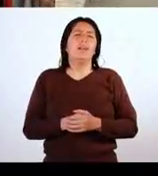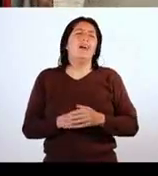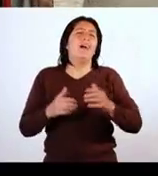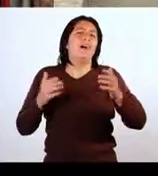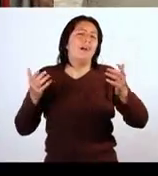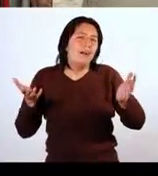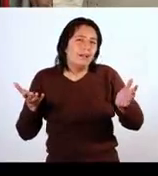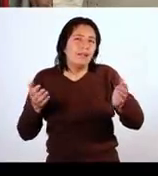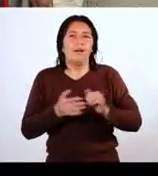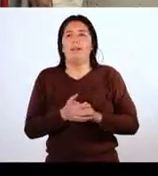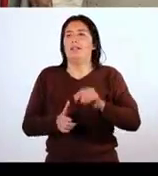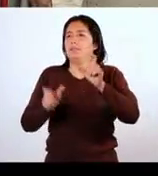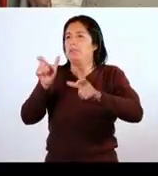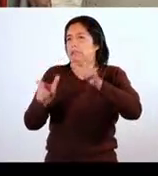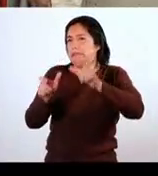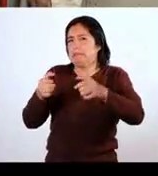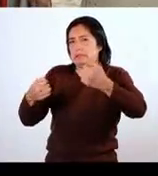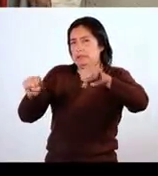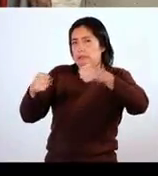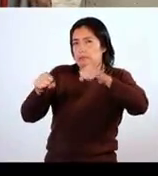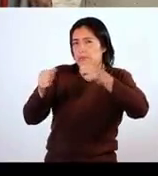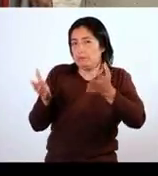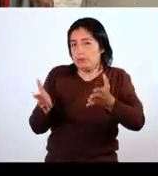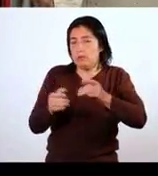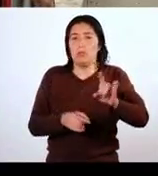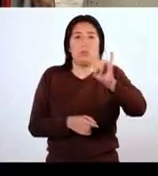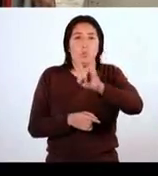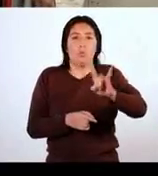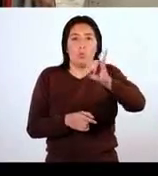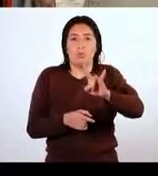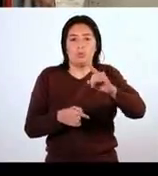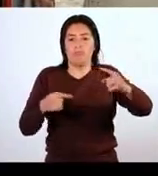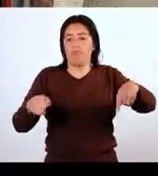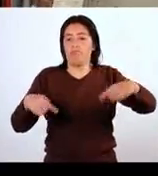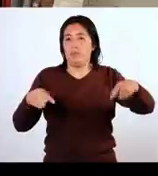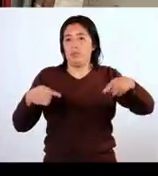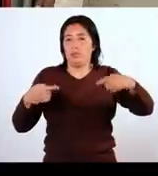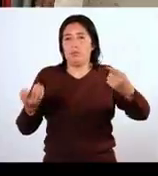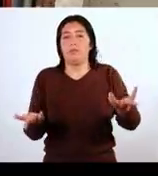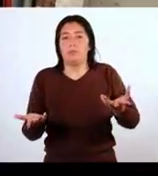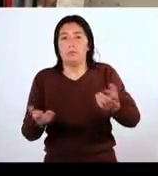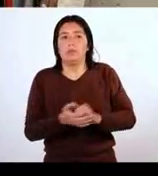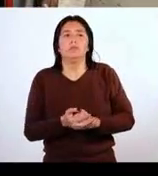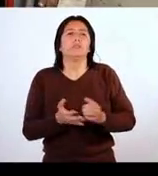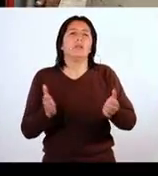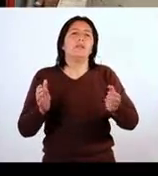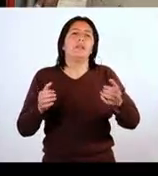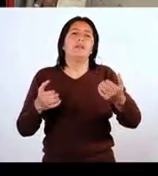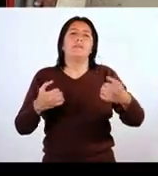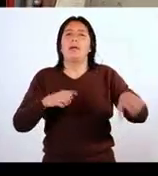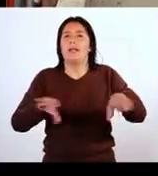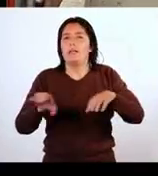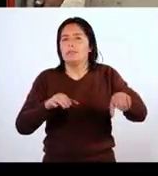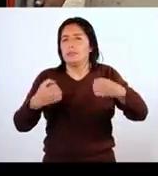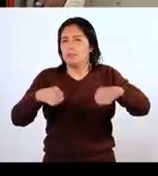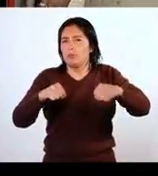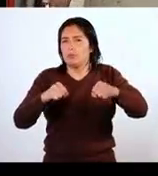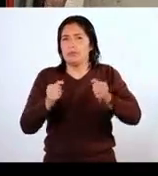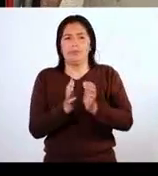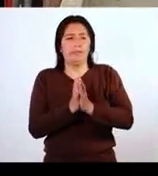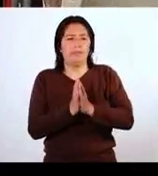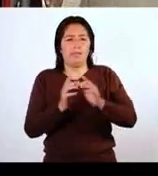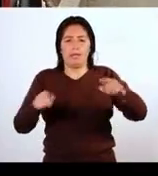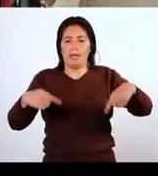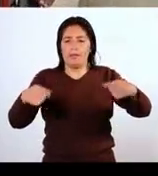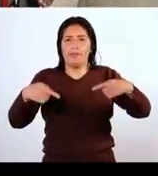En el caso de que nuestros hermanos deportistas que utilizan sillas de ruedas deportivas y semideportivas, el